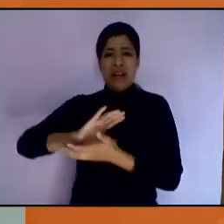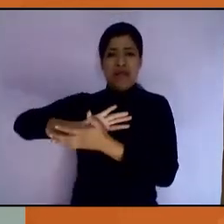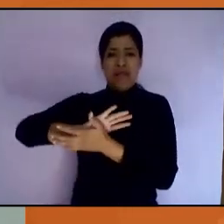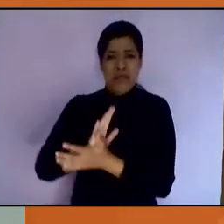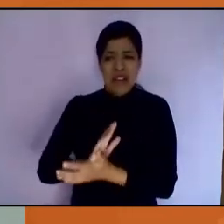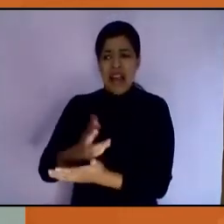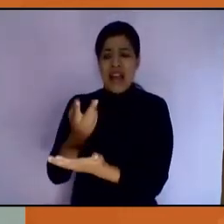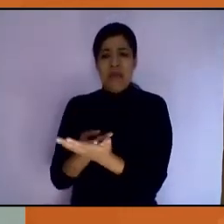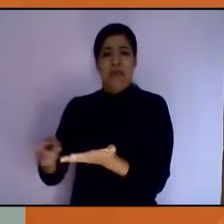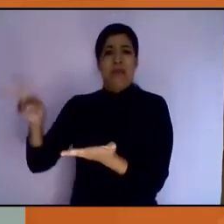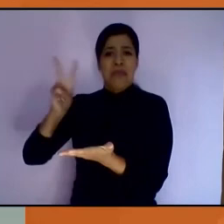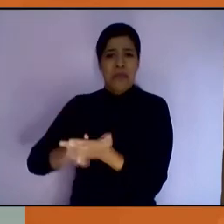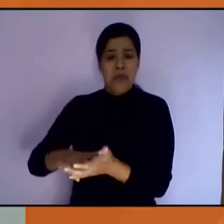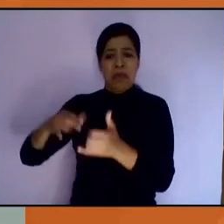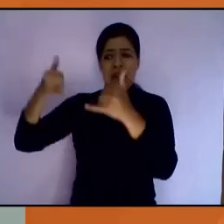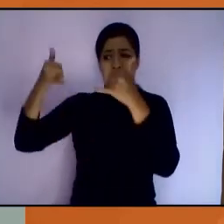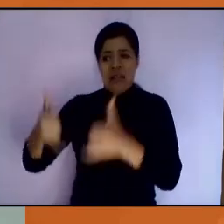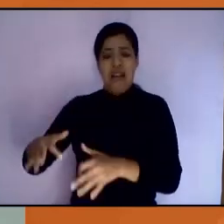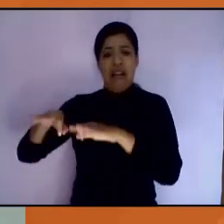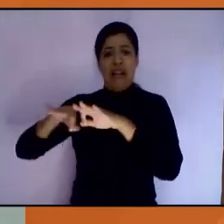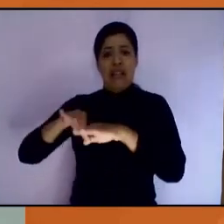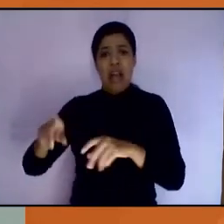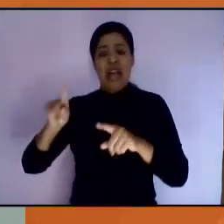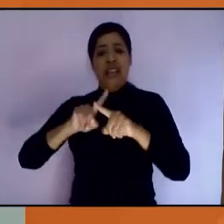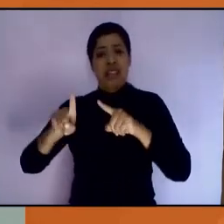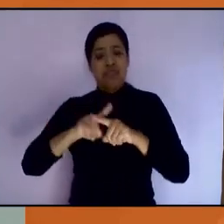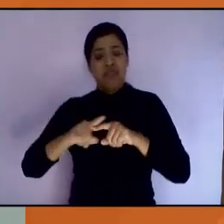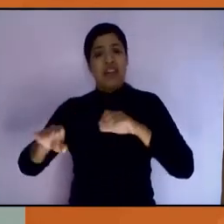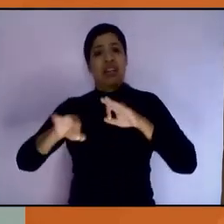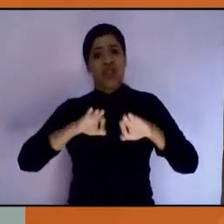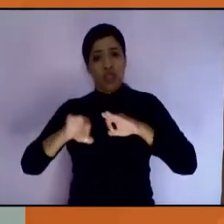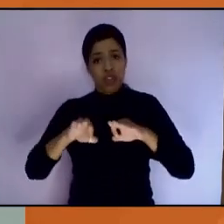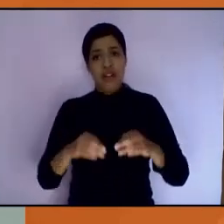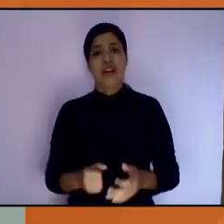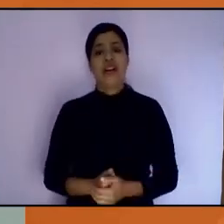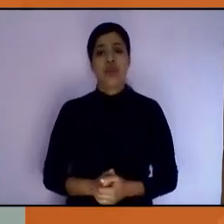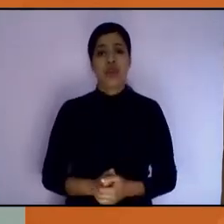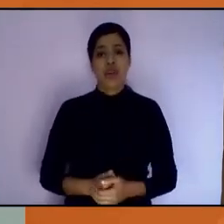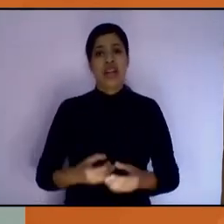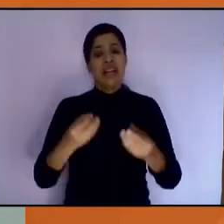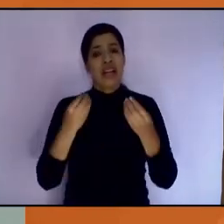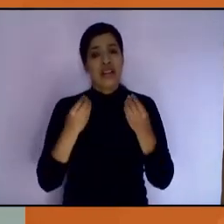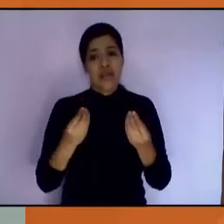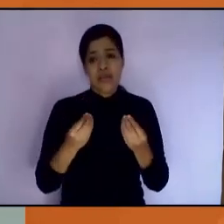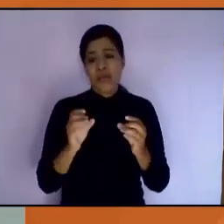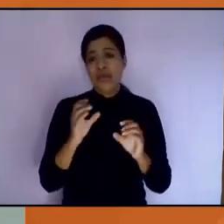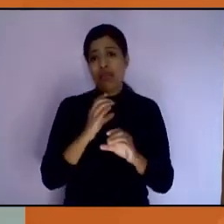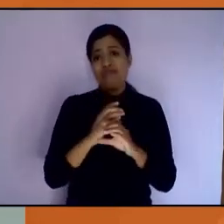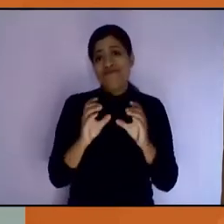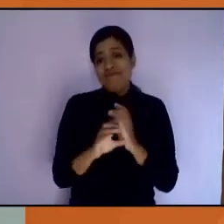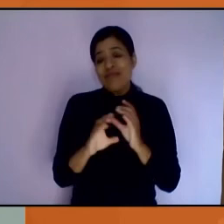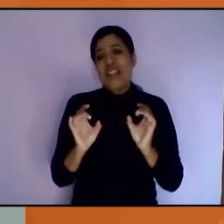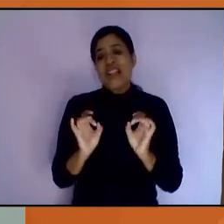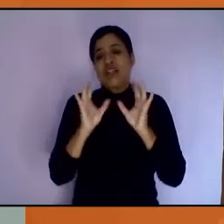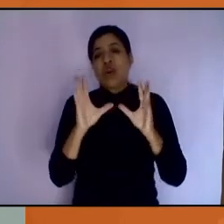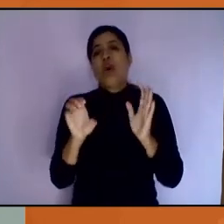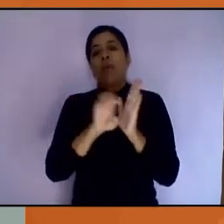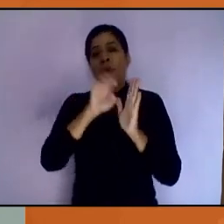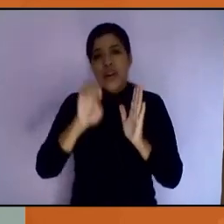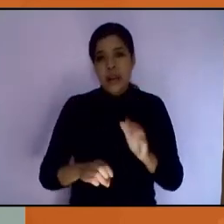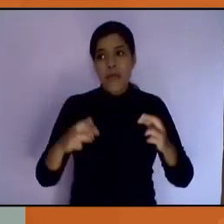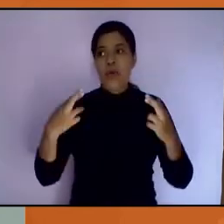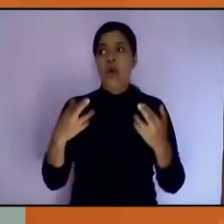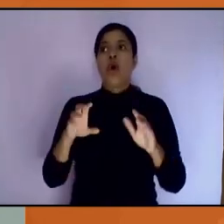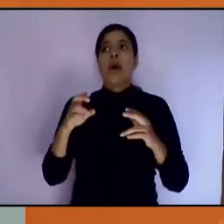cargas al cumplir distintos roles a la vez, en muchos casos como maestras, trabajadoras